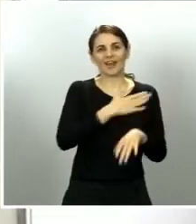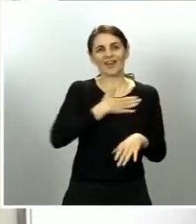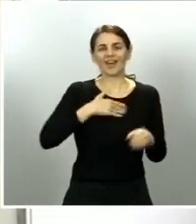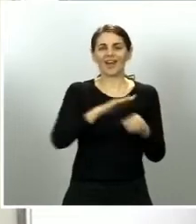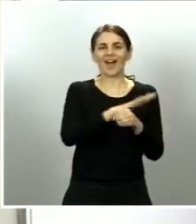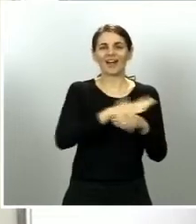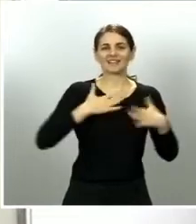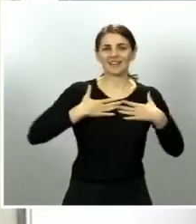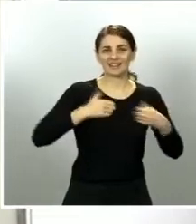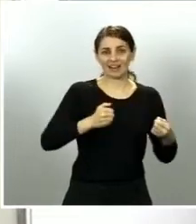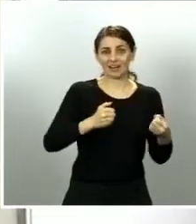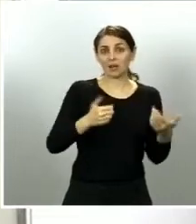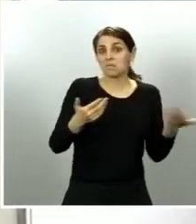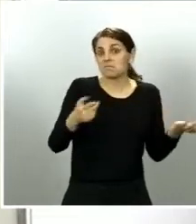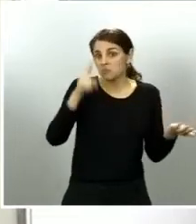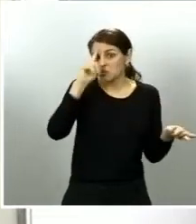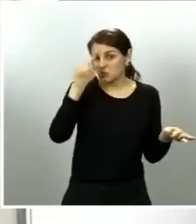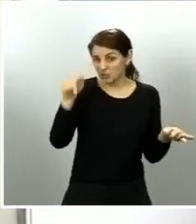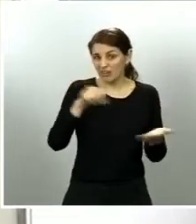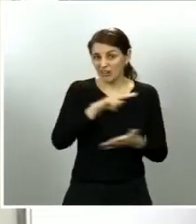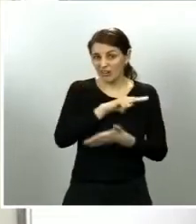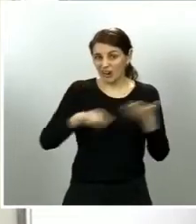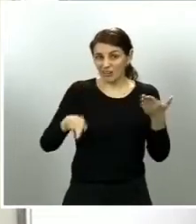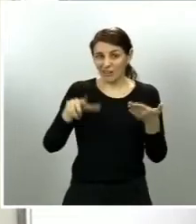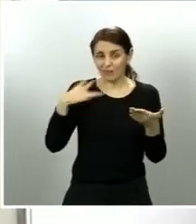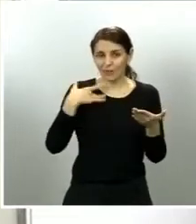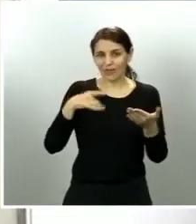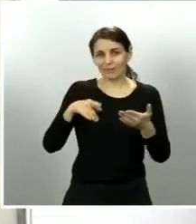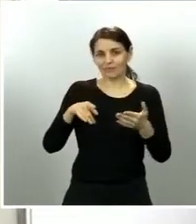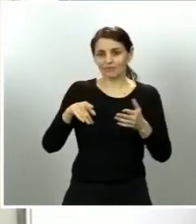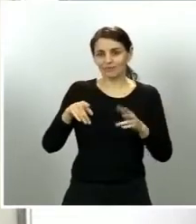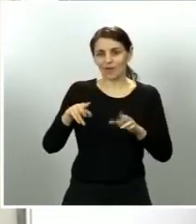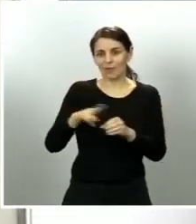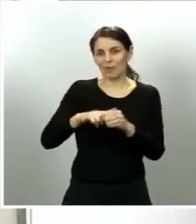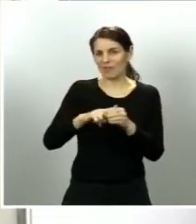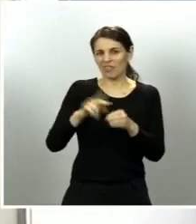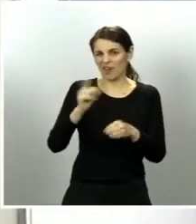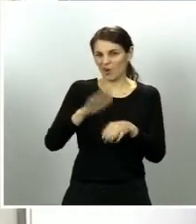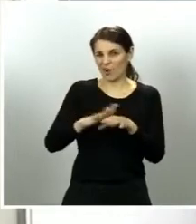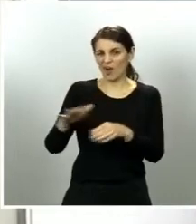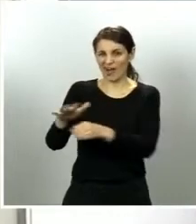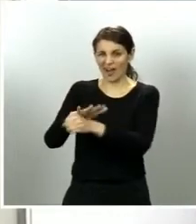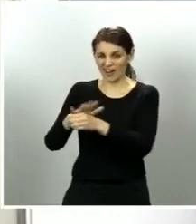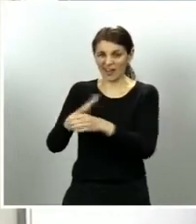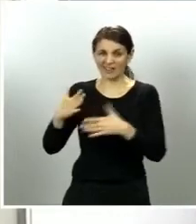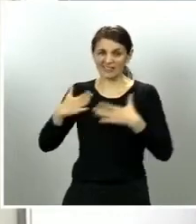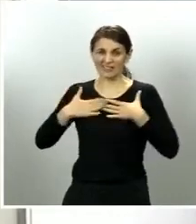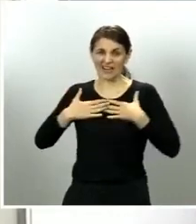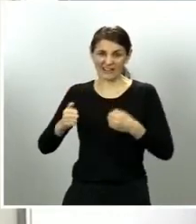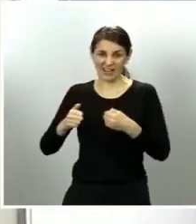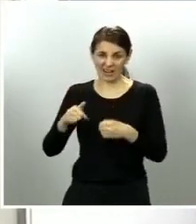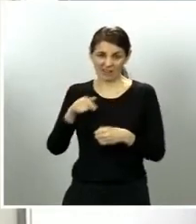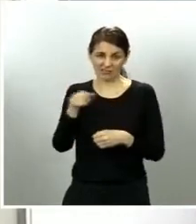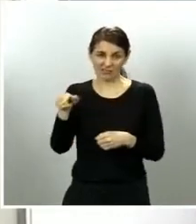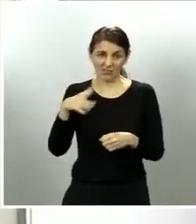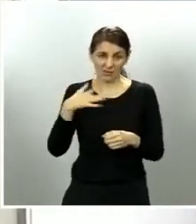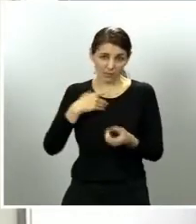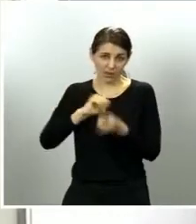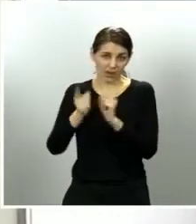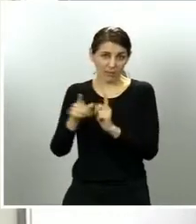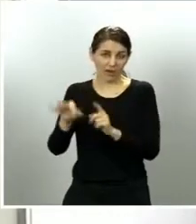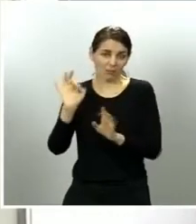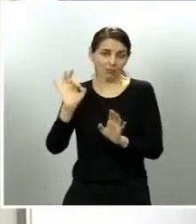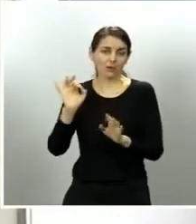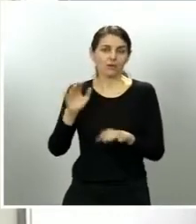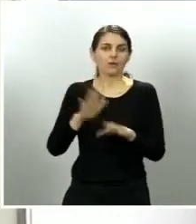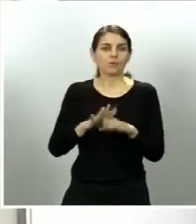la nueva normalidad en Galicia sea no la provincia sino el área sanitaria el presidente Feijóo que acaba de comparecer